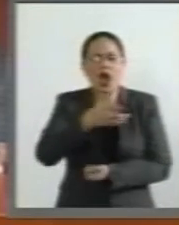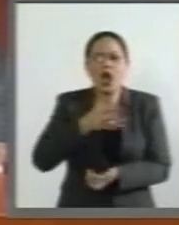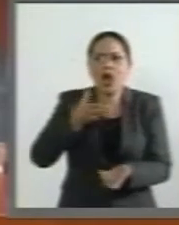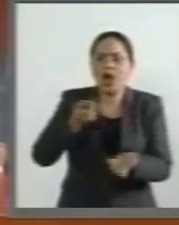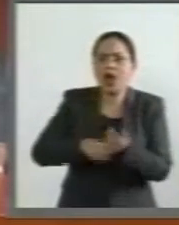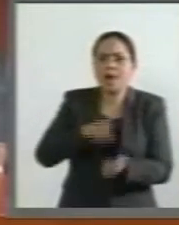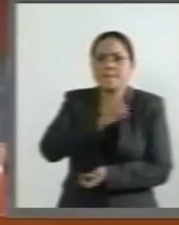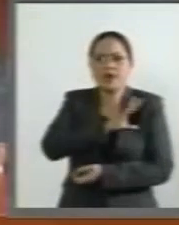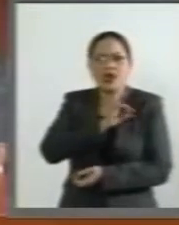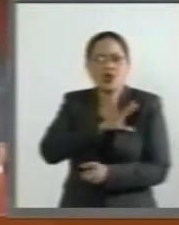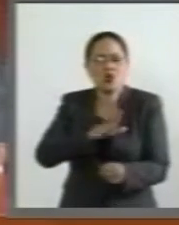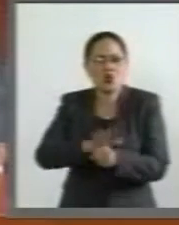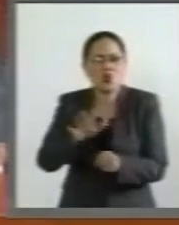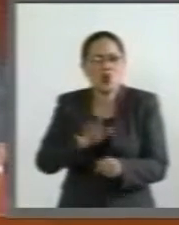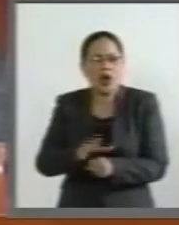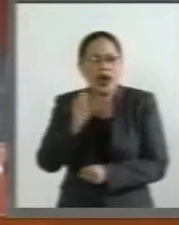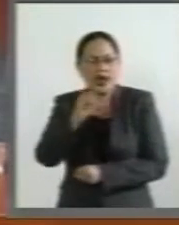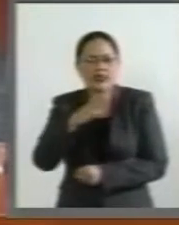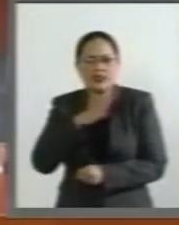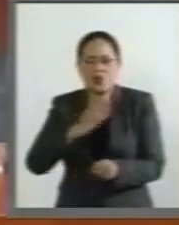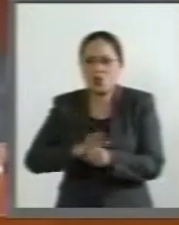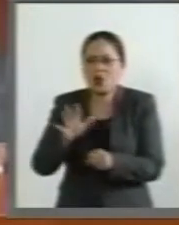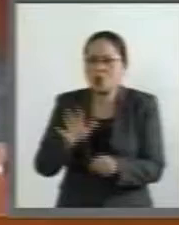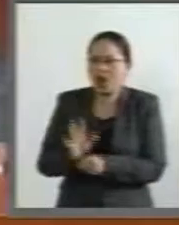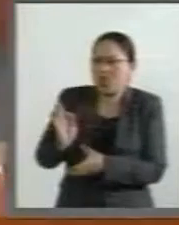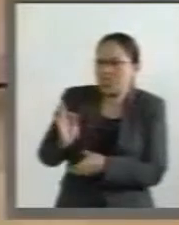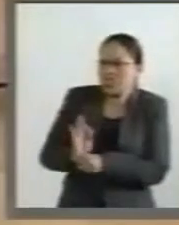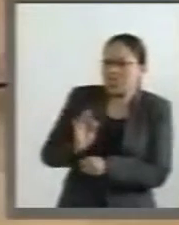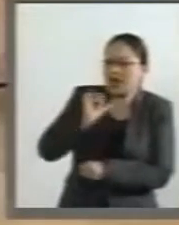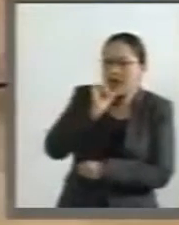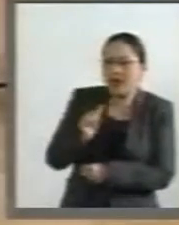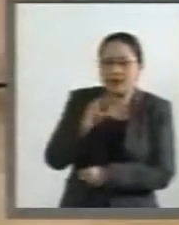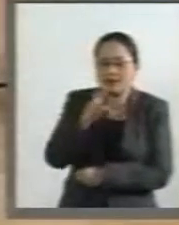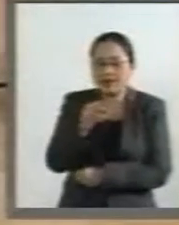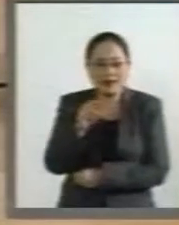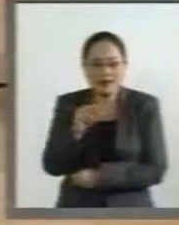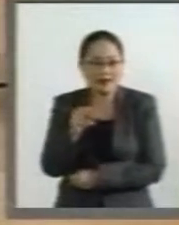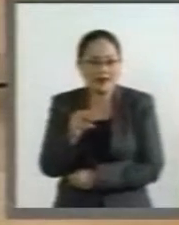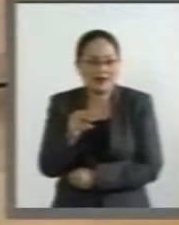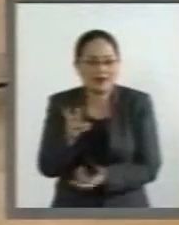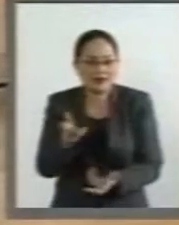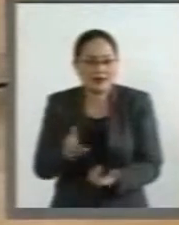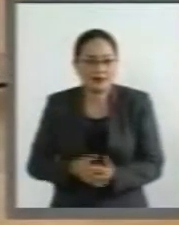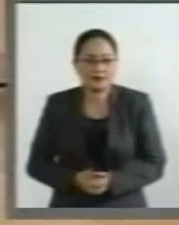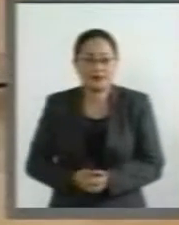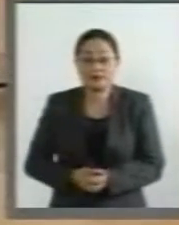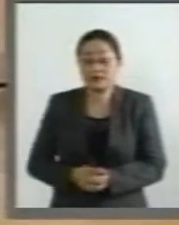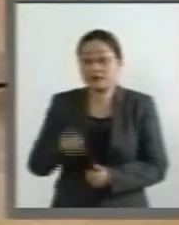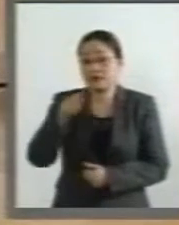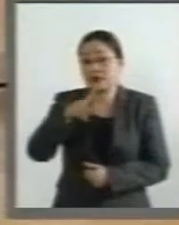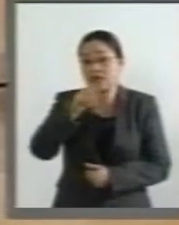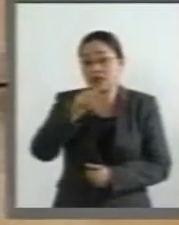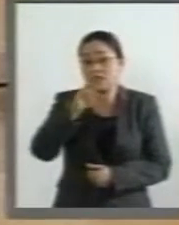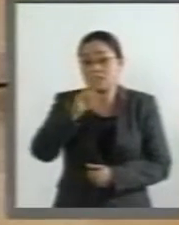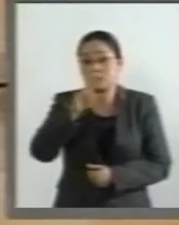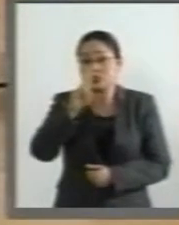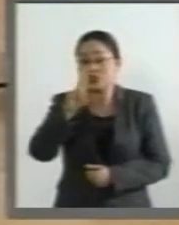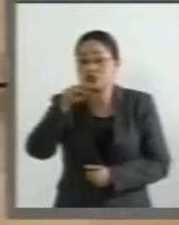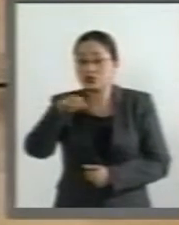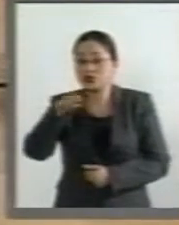que tire con las patas encogidas. Entonces, pues Trump, hablando